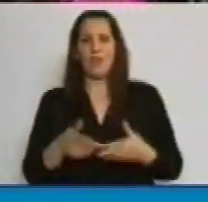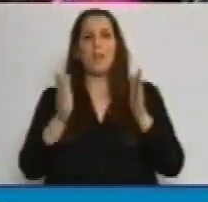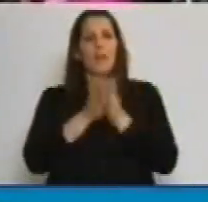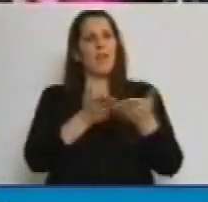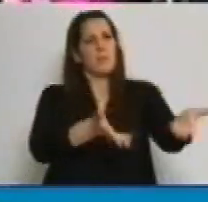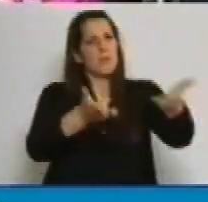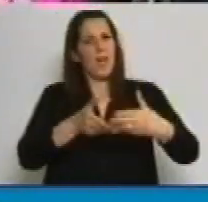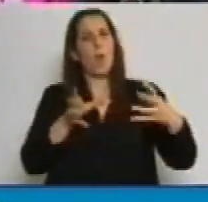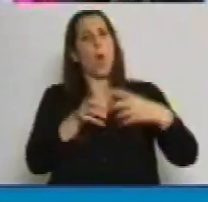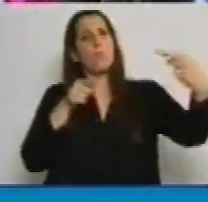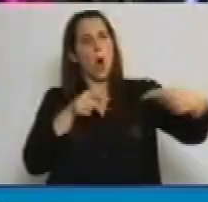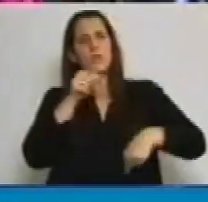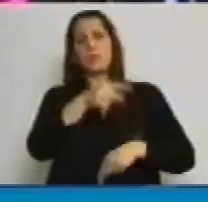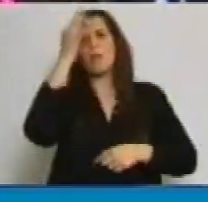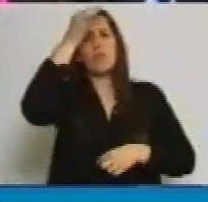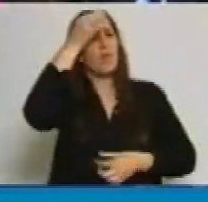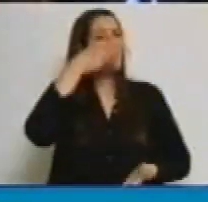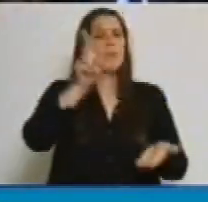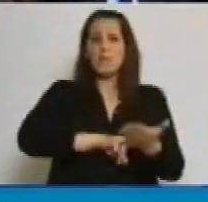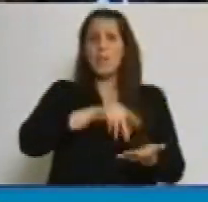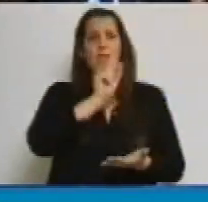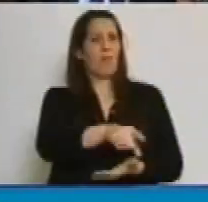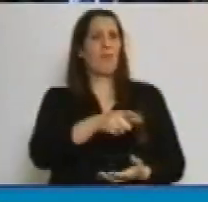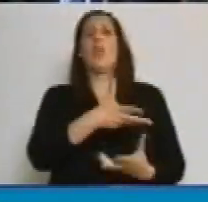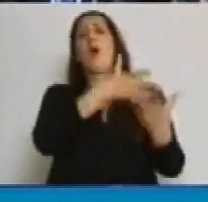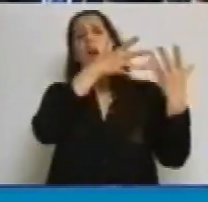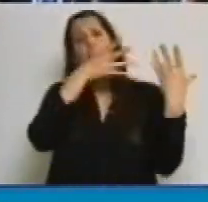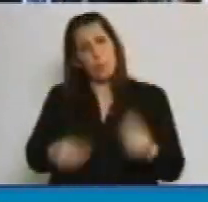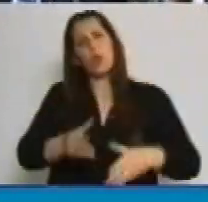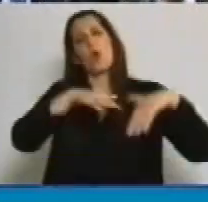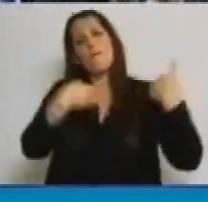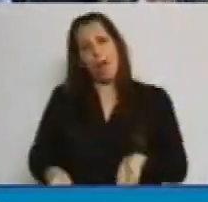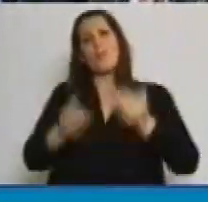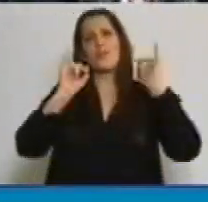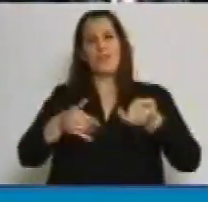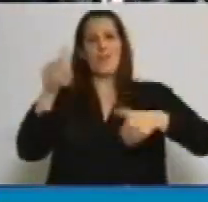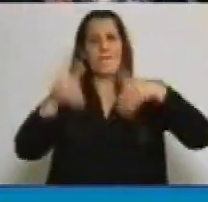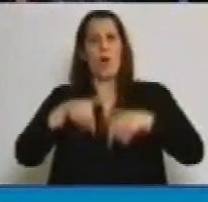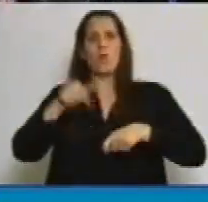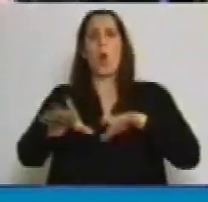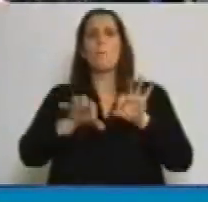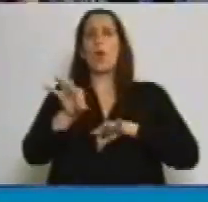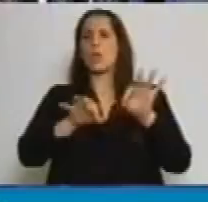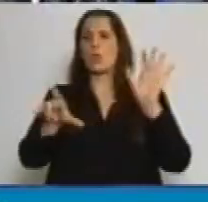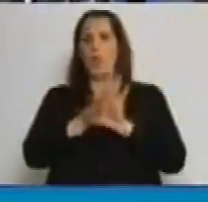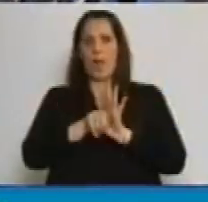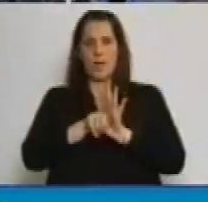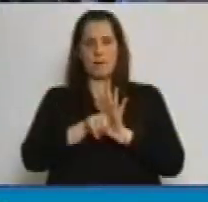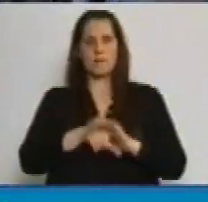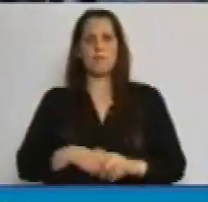Invitamos a la oposición que reflexione y acompañe con su voto este proyecto de ley.